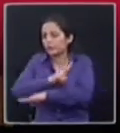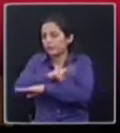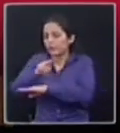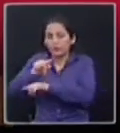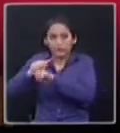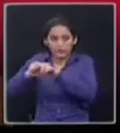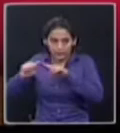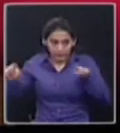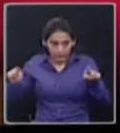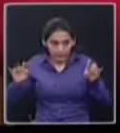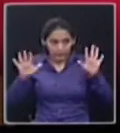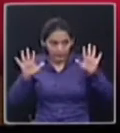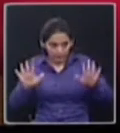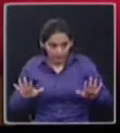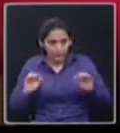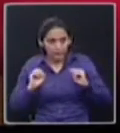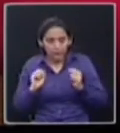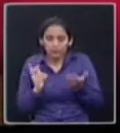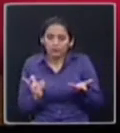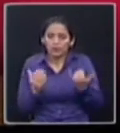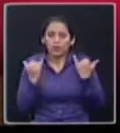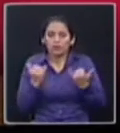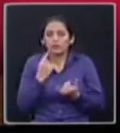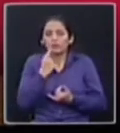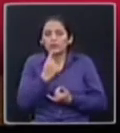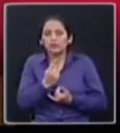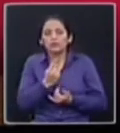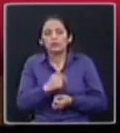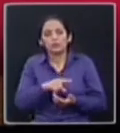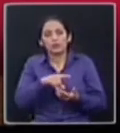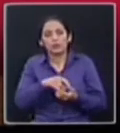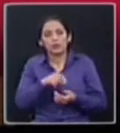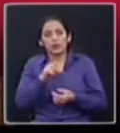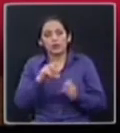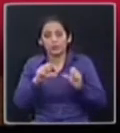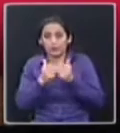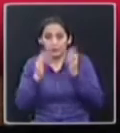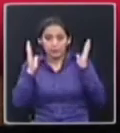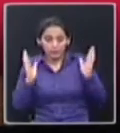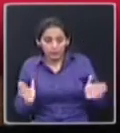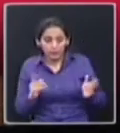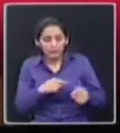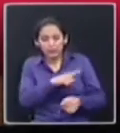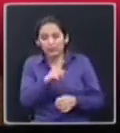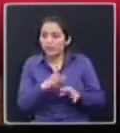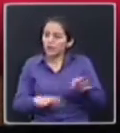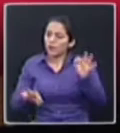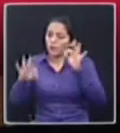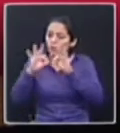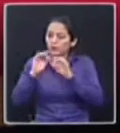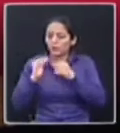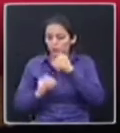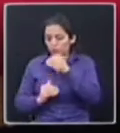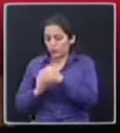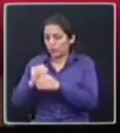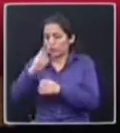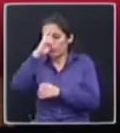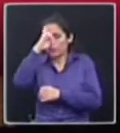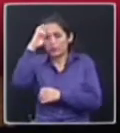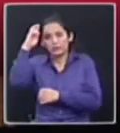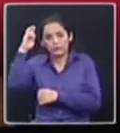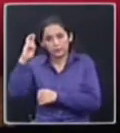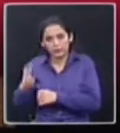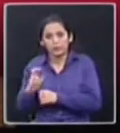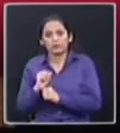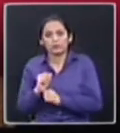ese sentido, nosotros estamos exigiéndole a todos los asambleístas que respeten el debido proceso y también a quienes tienen una cámara